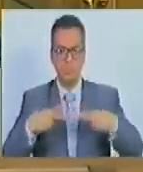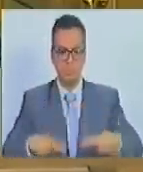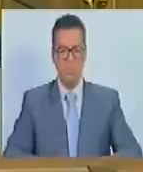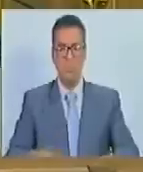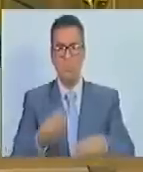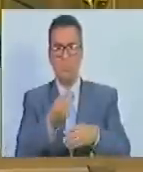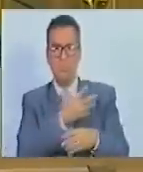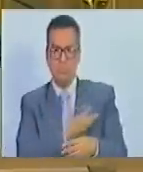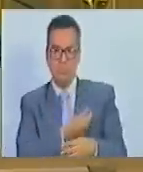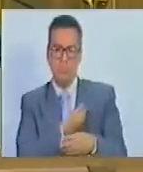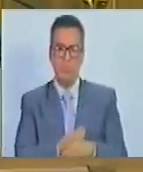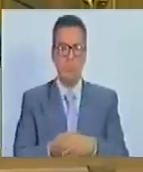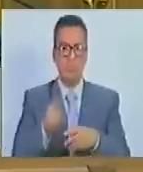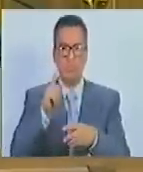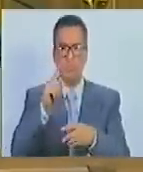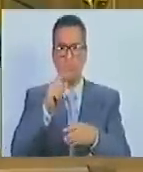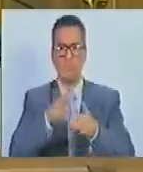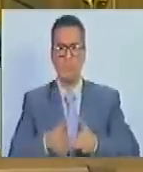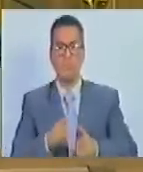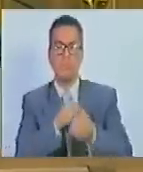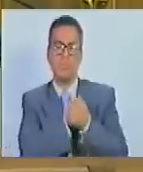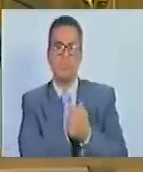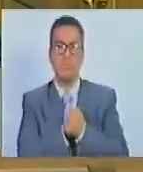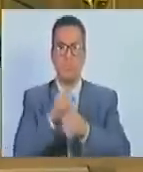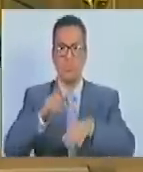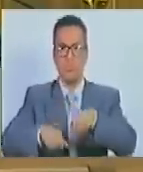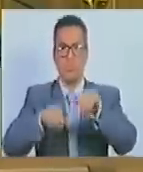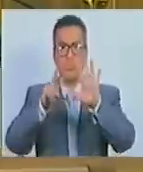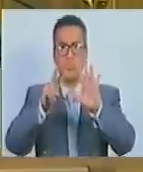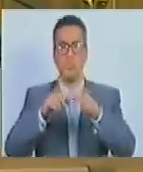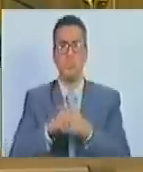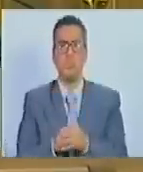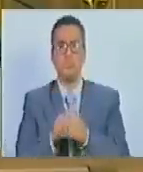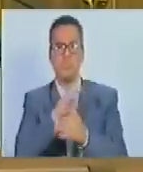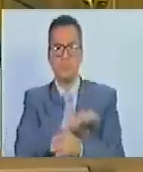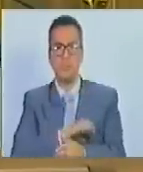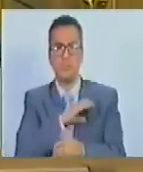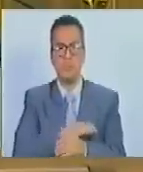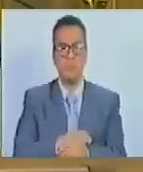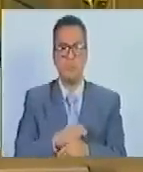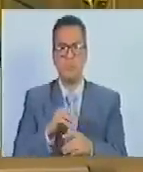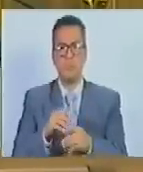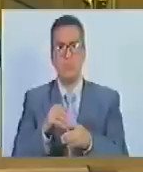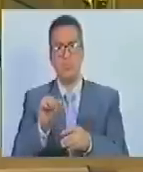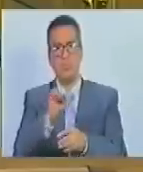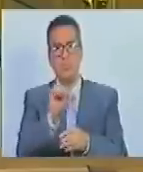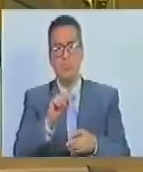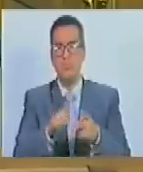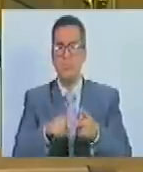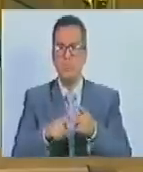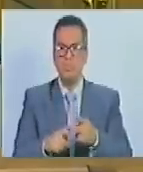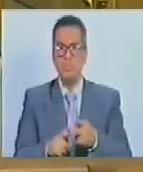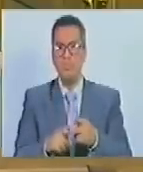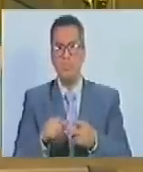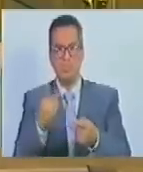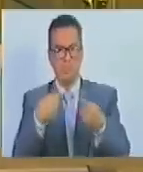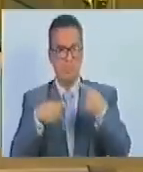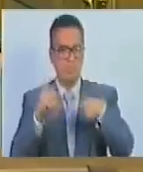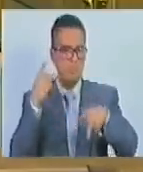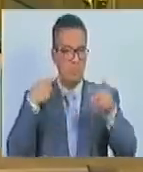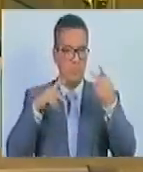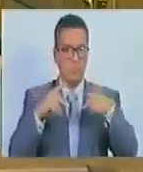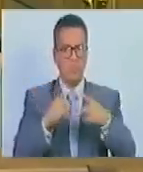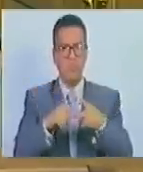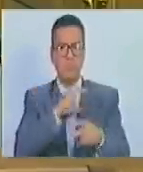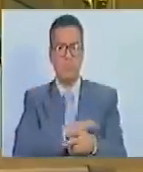Lactancia Materna y Crianza Amorosa, 17. Comité de Transporte, 18. Comité de Turismo, 19.